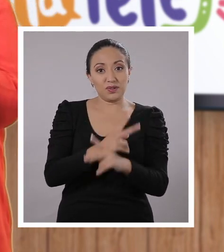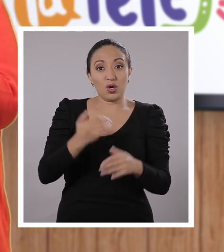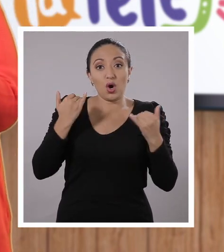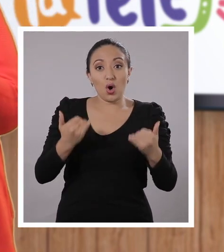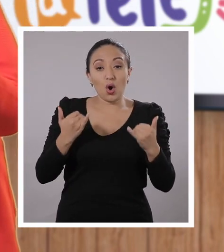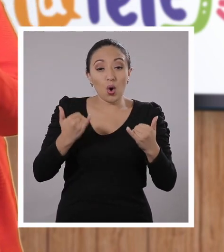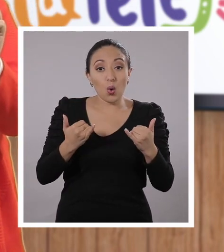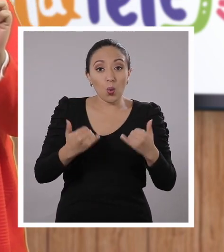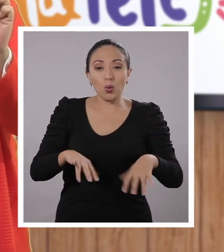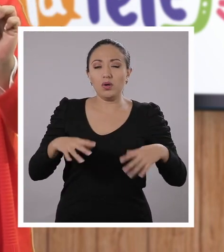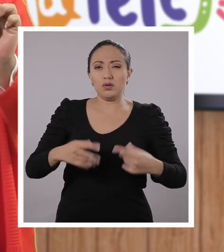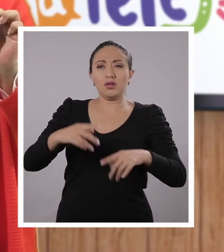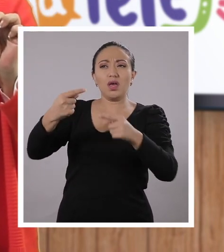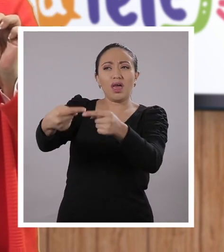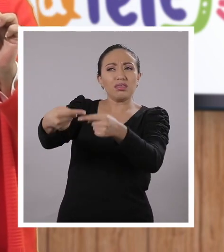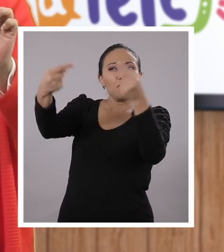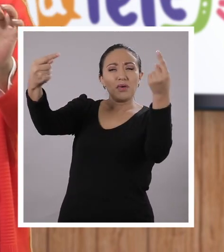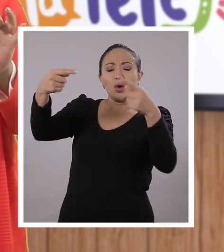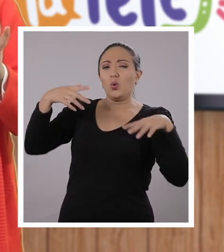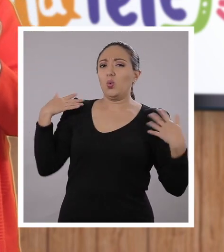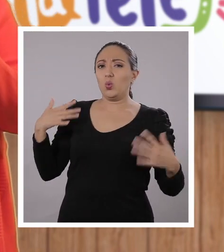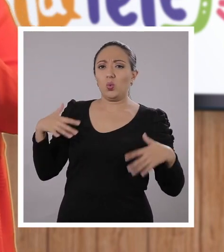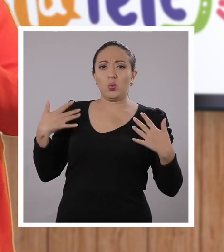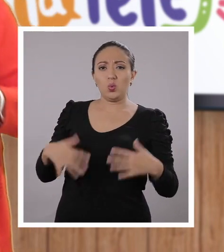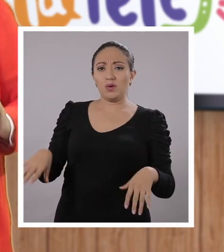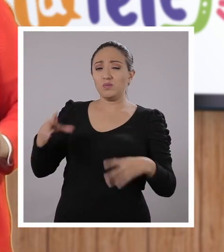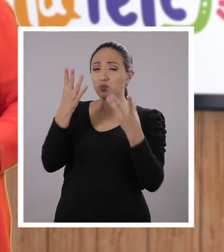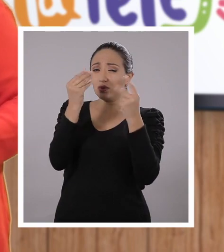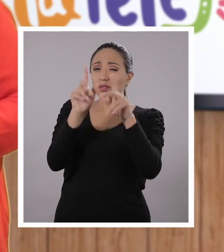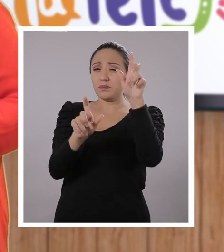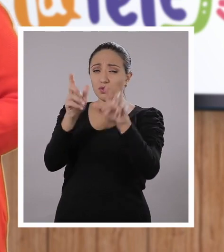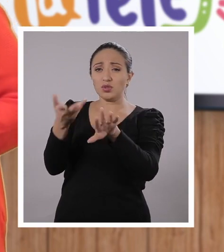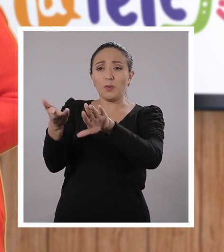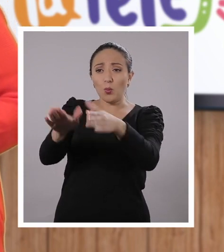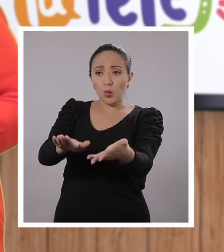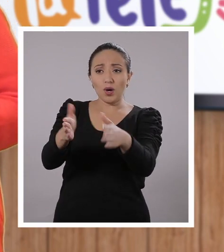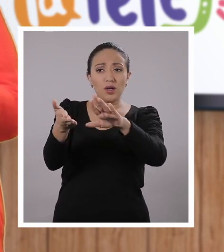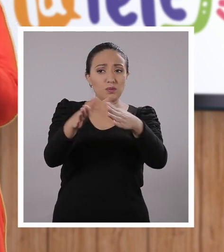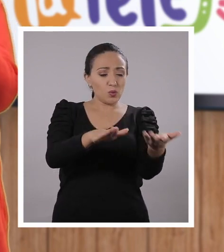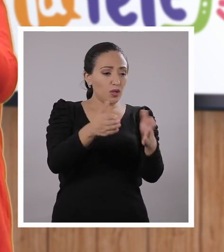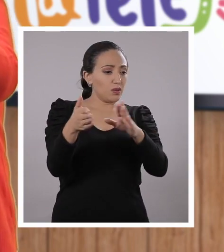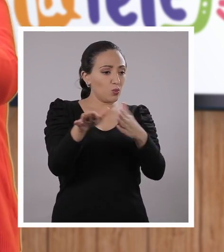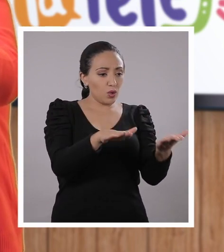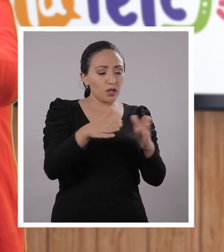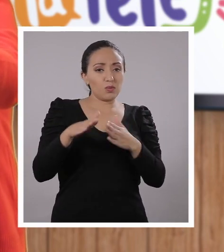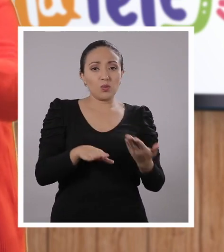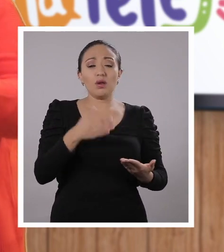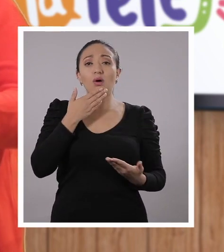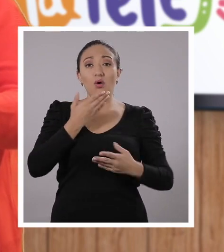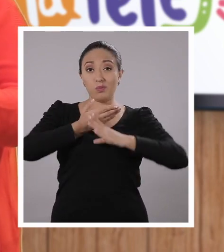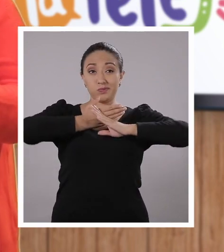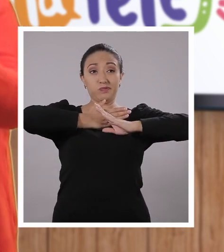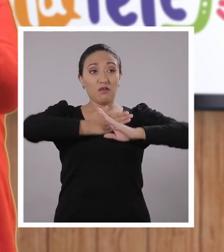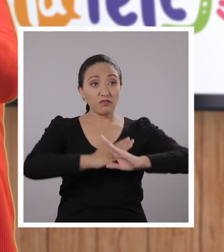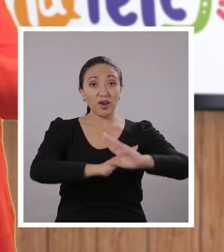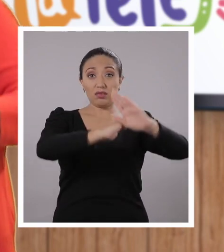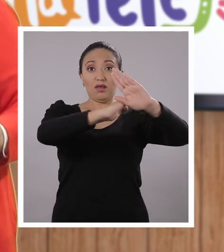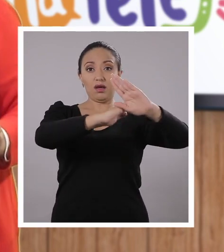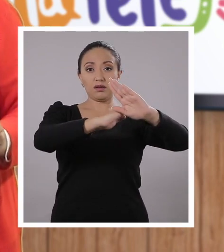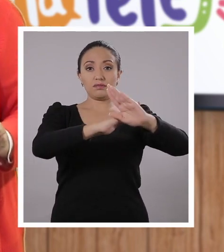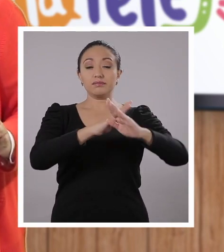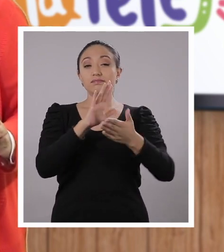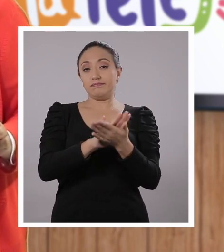porque tenemos un enemigo invisible que está acabando con la vida de muchas personas. La mejor forma de enfrentarlo